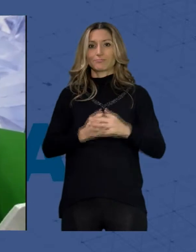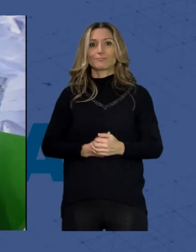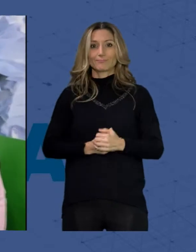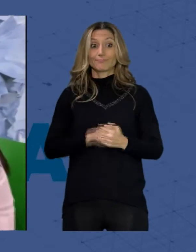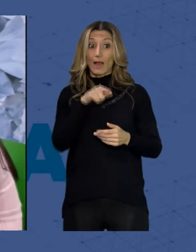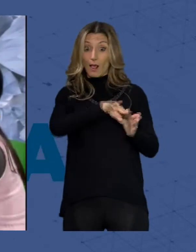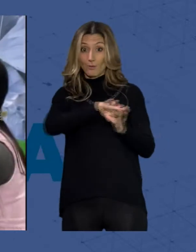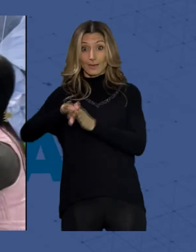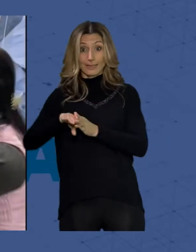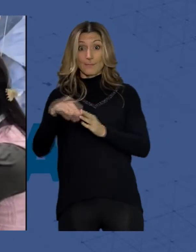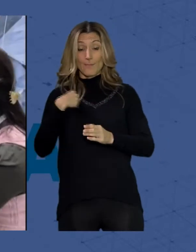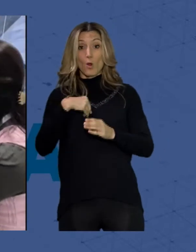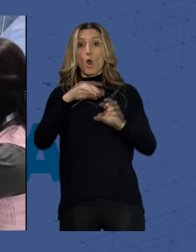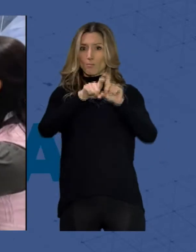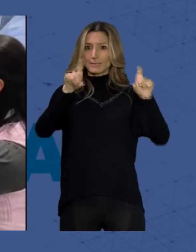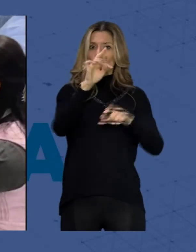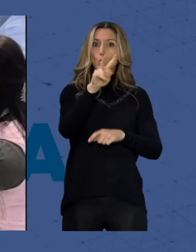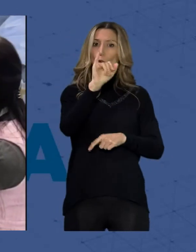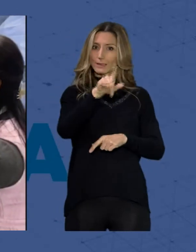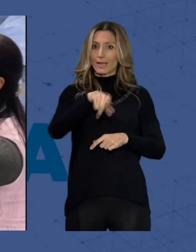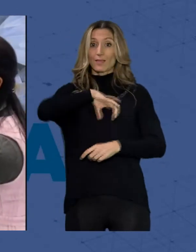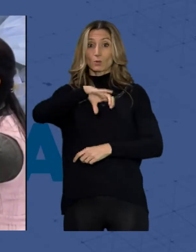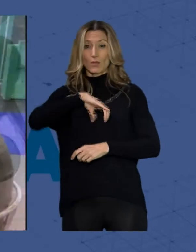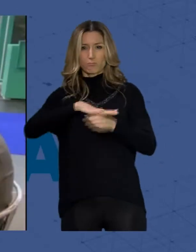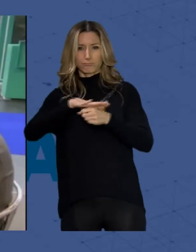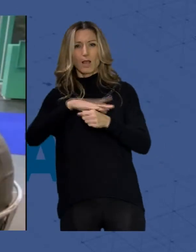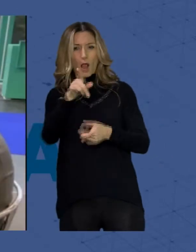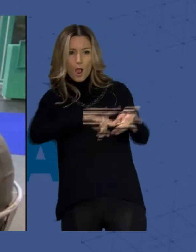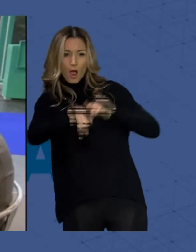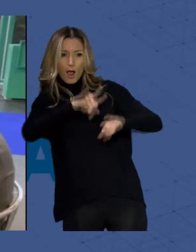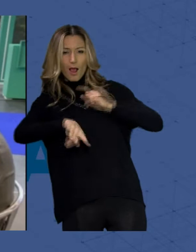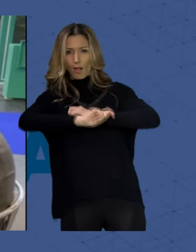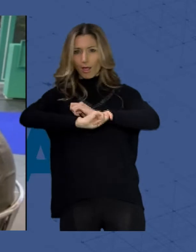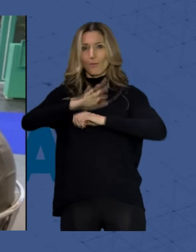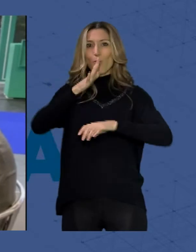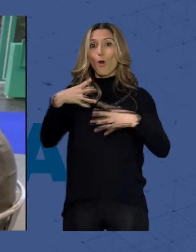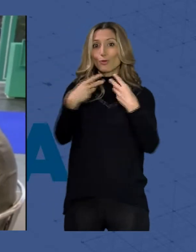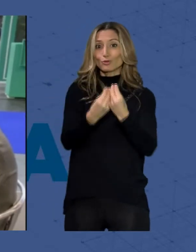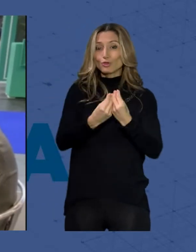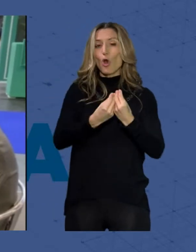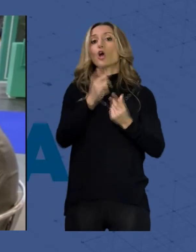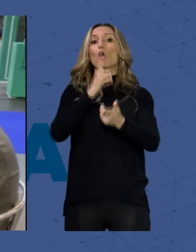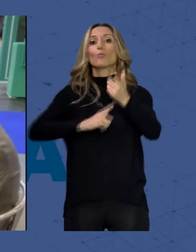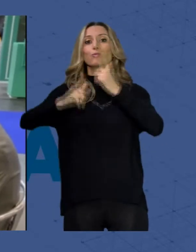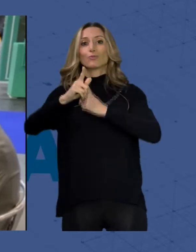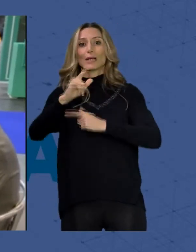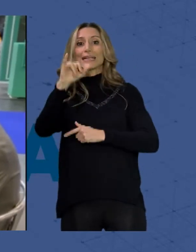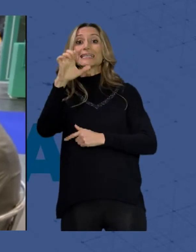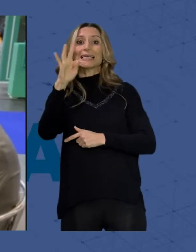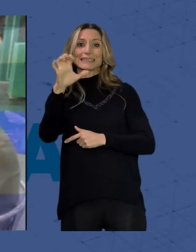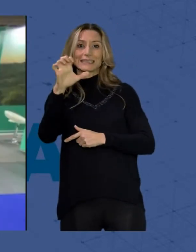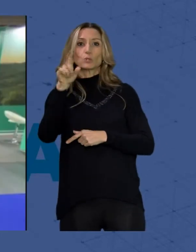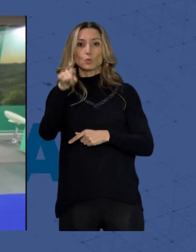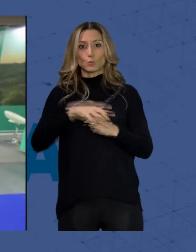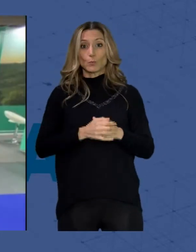estratégica con TUI, Diputación Provincial reforzará las acciones de captación de turistas junto a la aerolínea y turoperador JET2 que ha sido fundamental para